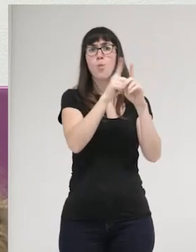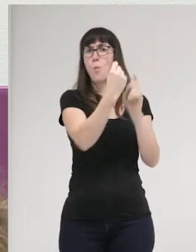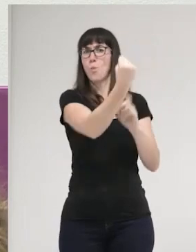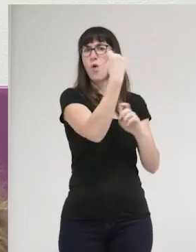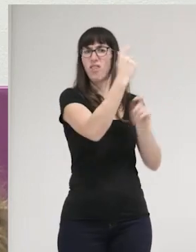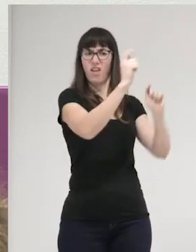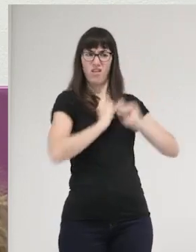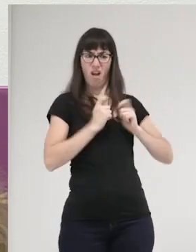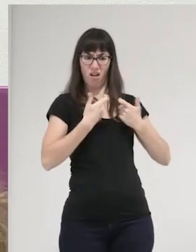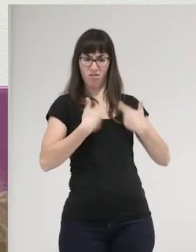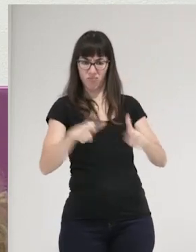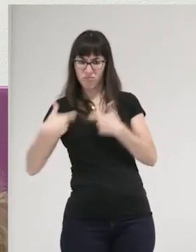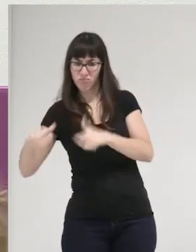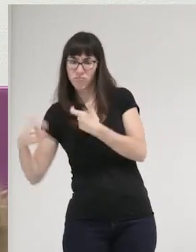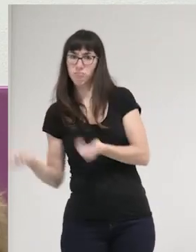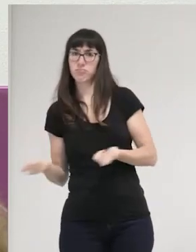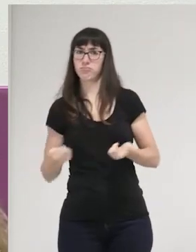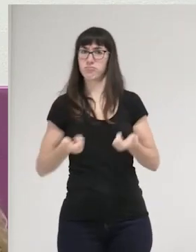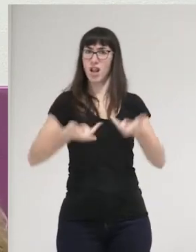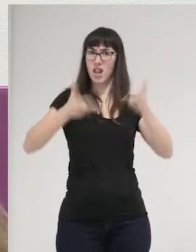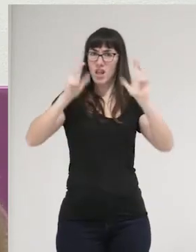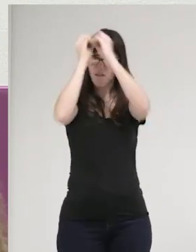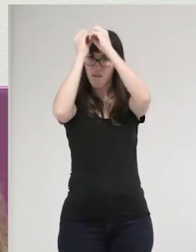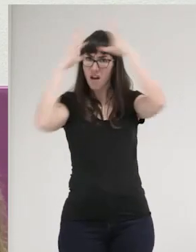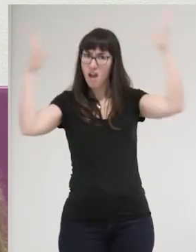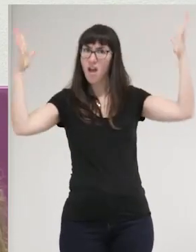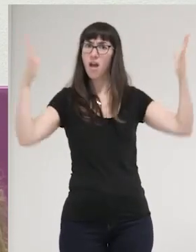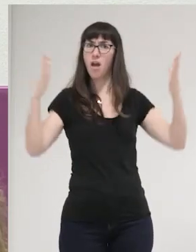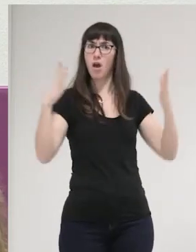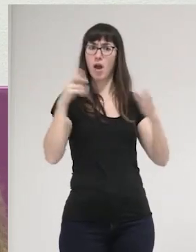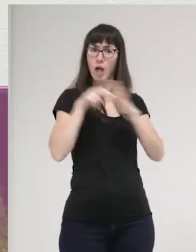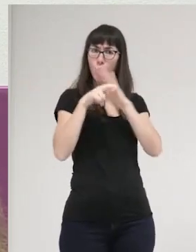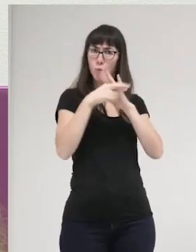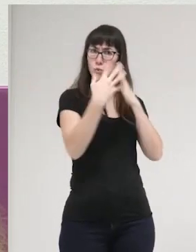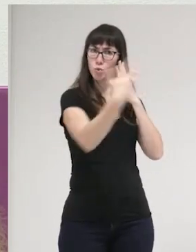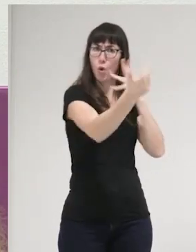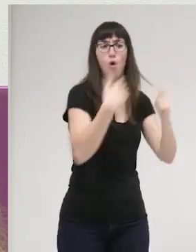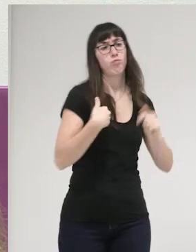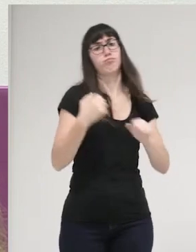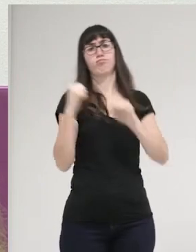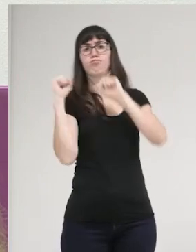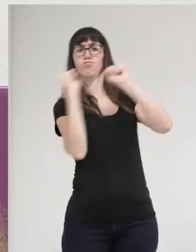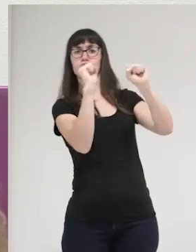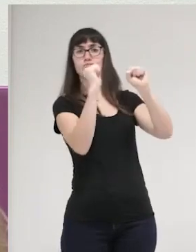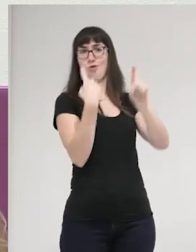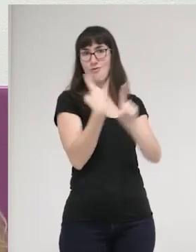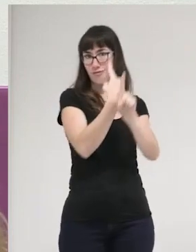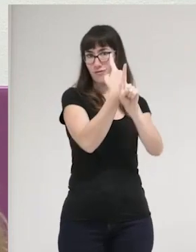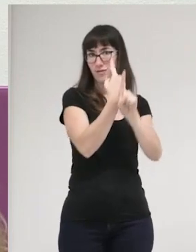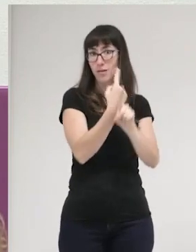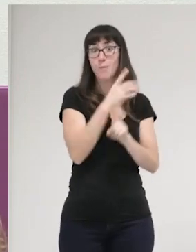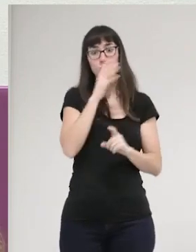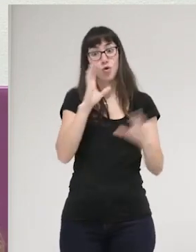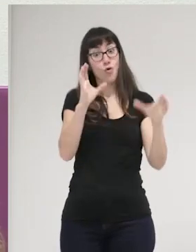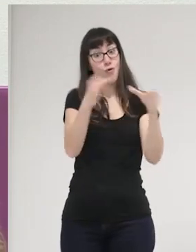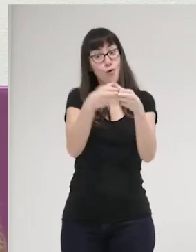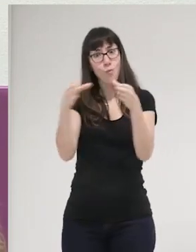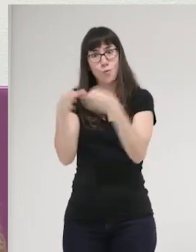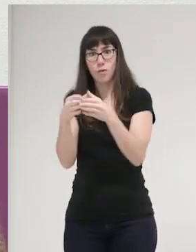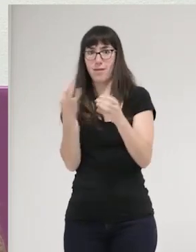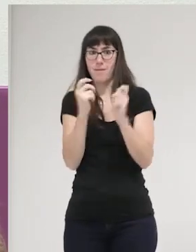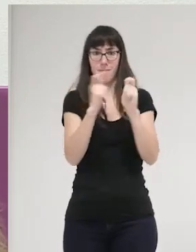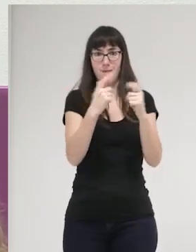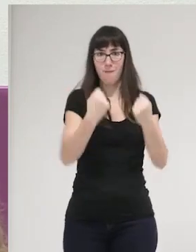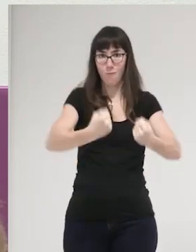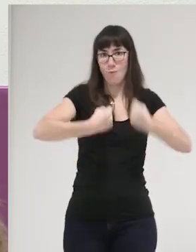la limitación a la libre configuración y la usurpación de los recursos, y que por tanto, me parece que esa idea de fortalecer las comunidades a través